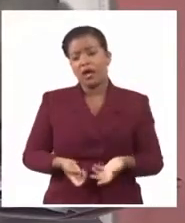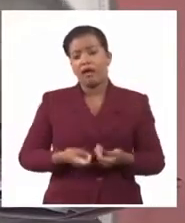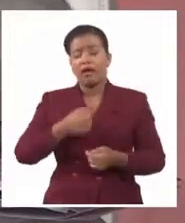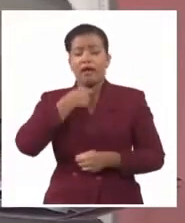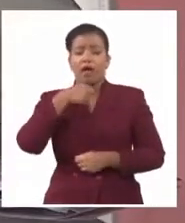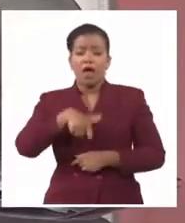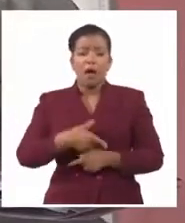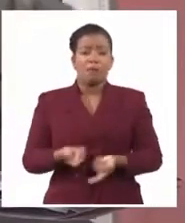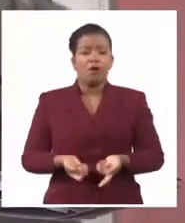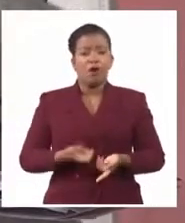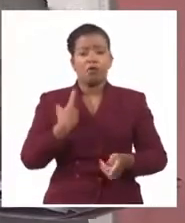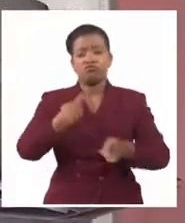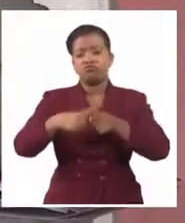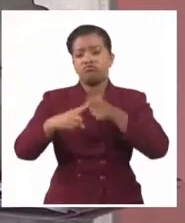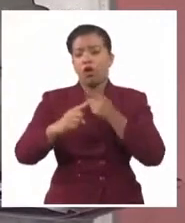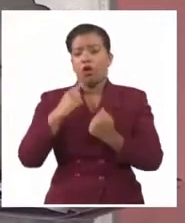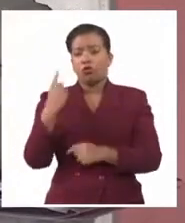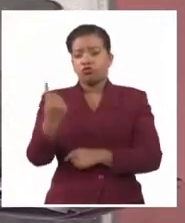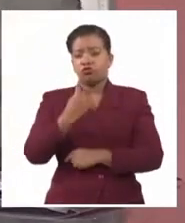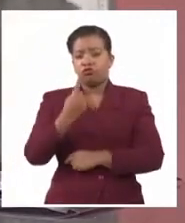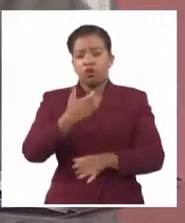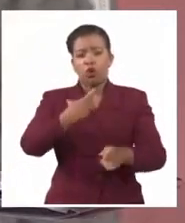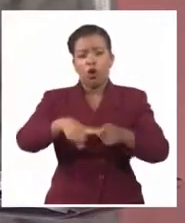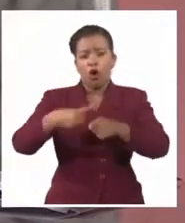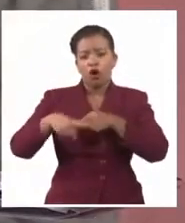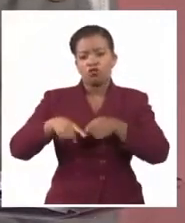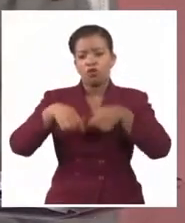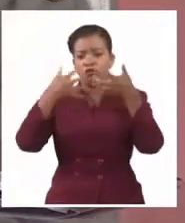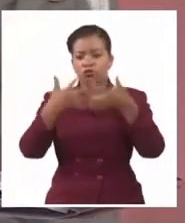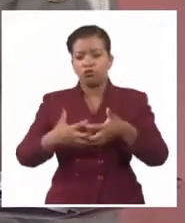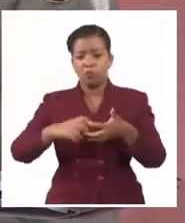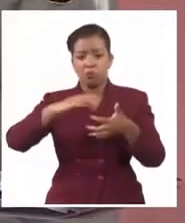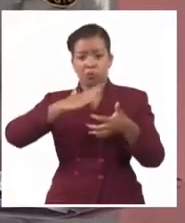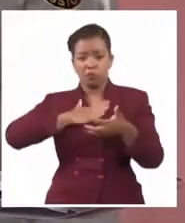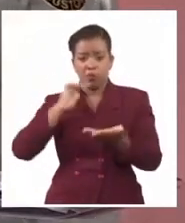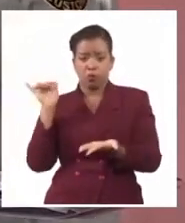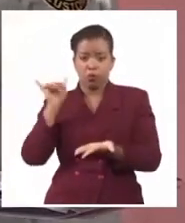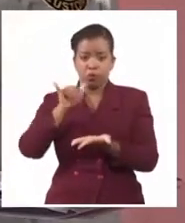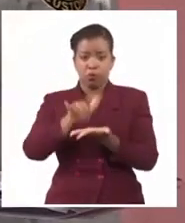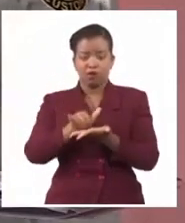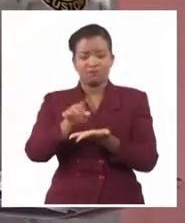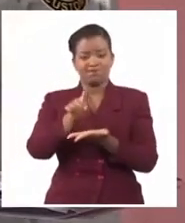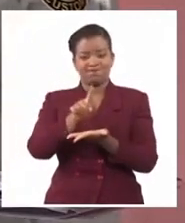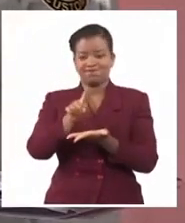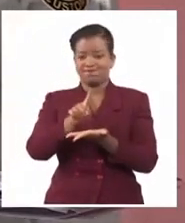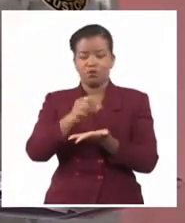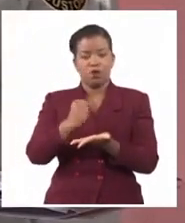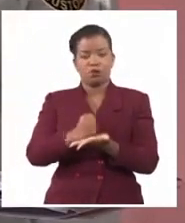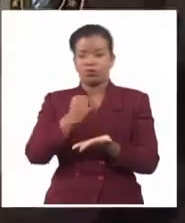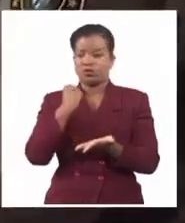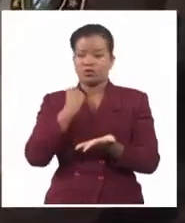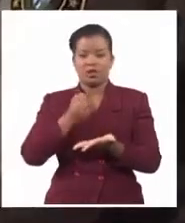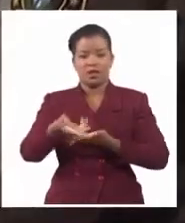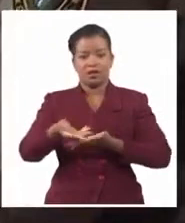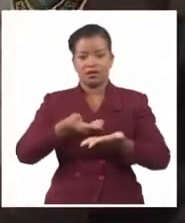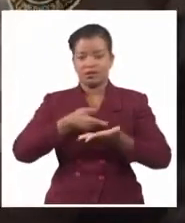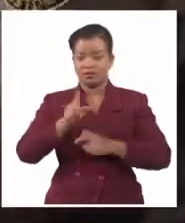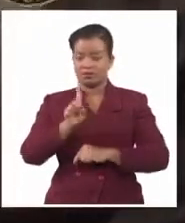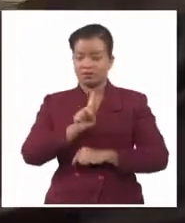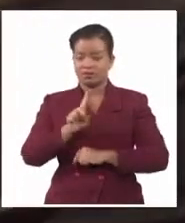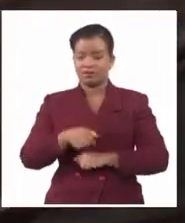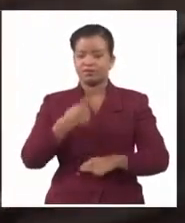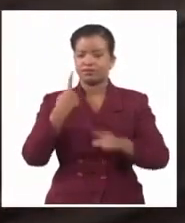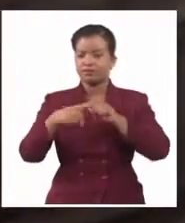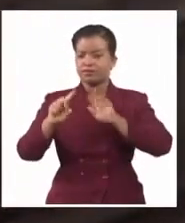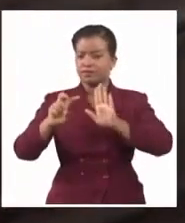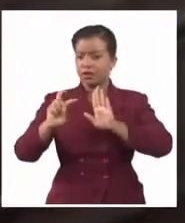materias primas para la producción comercial, no es esta la vía autorizada por la importación. Y el segundo elemento que dice eso ahí es